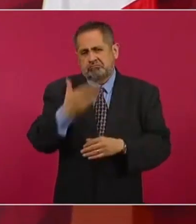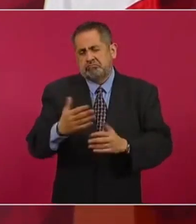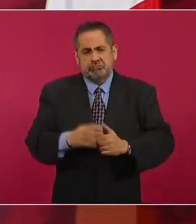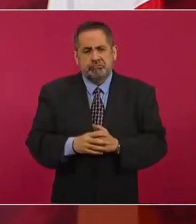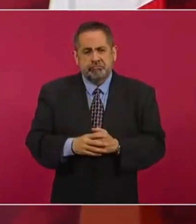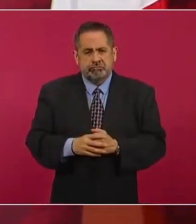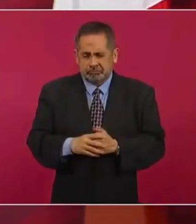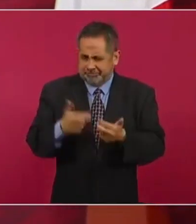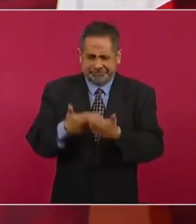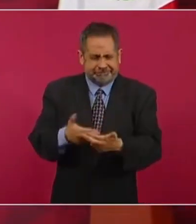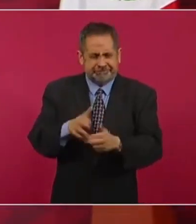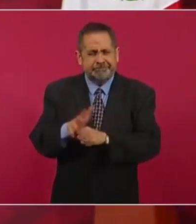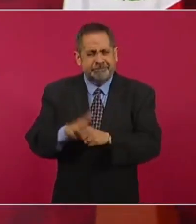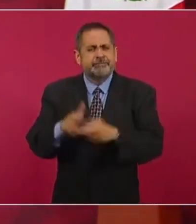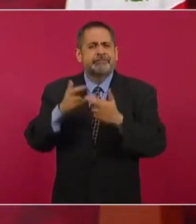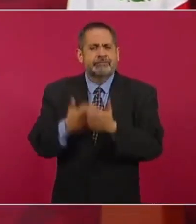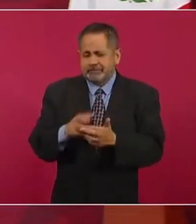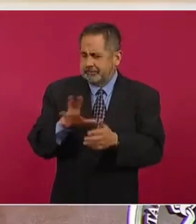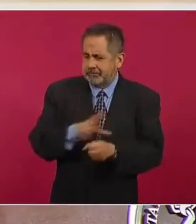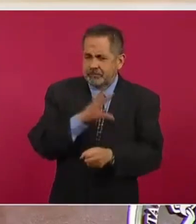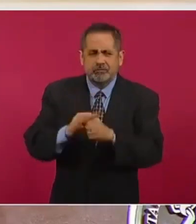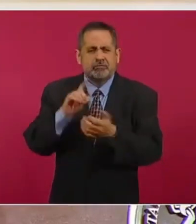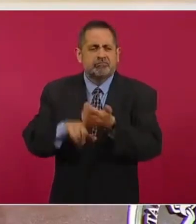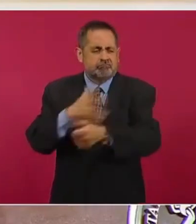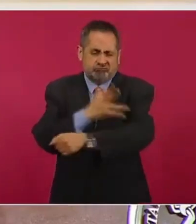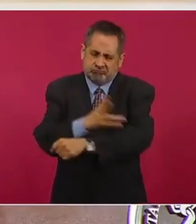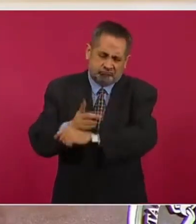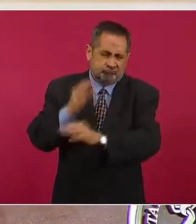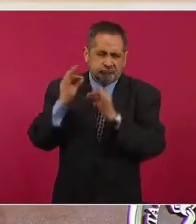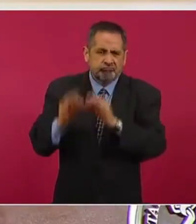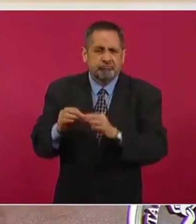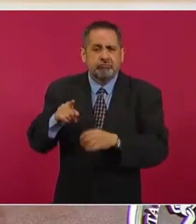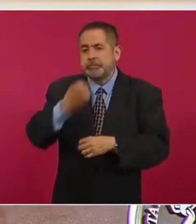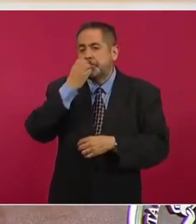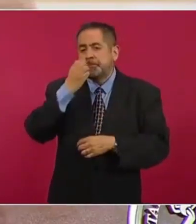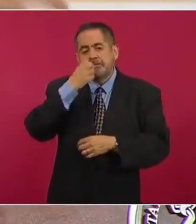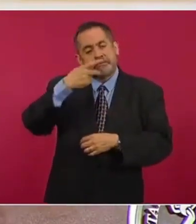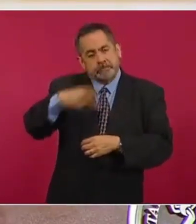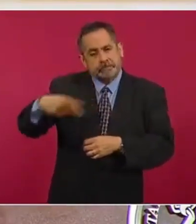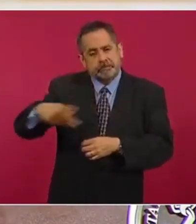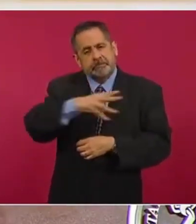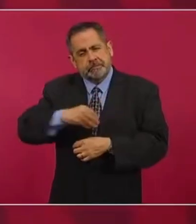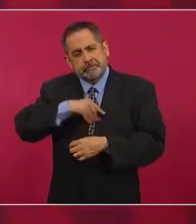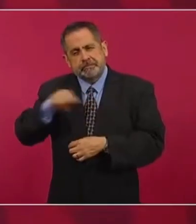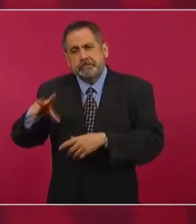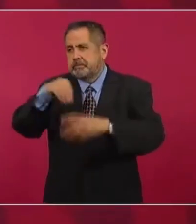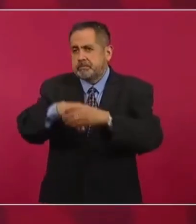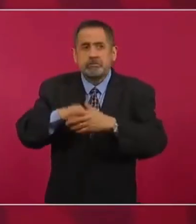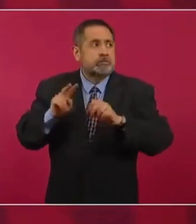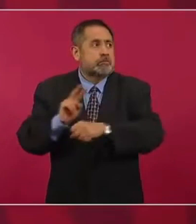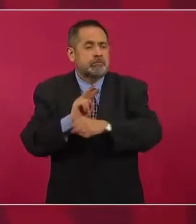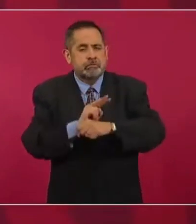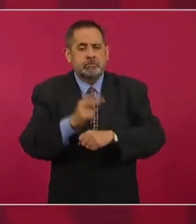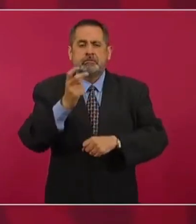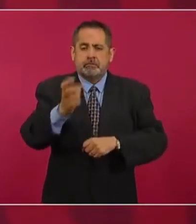y les rinde y lo manejan con honestidad, porque es la escuela donde estudian sus hijos. Entonces,